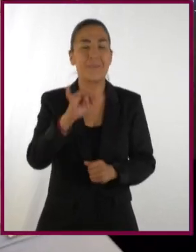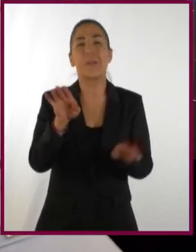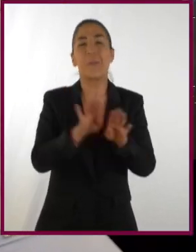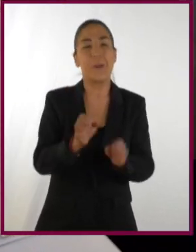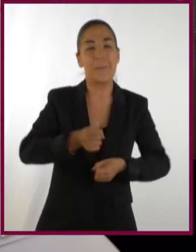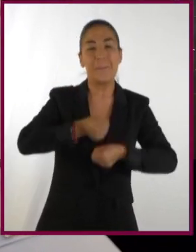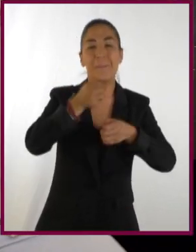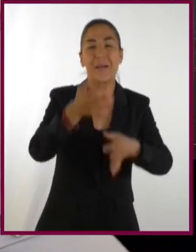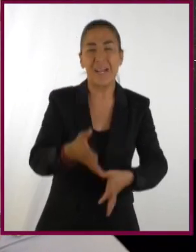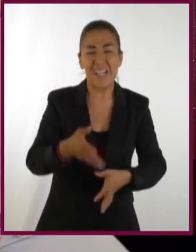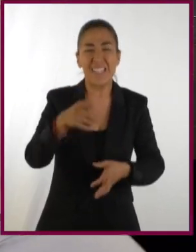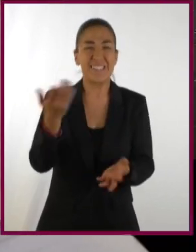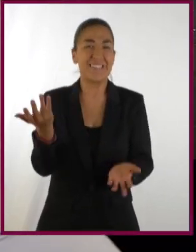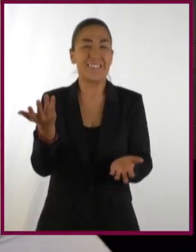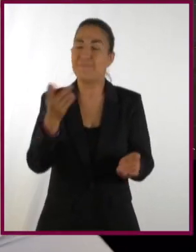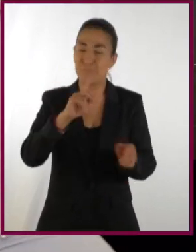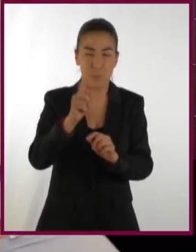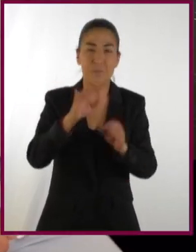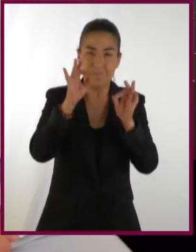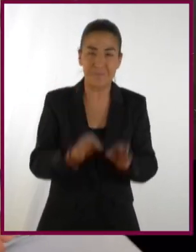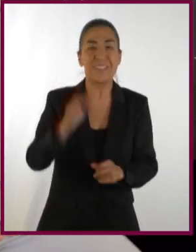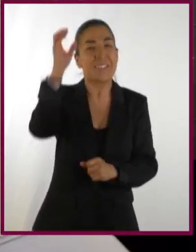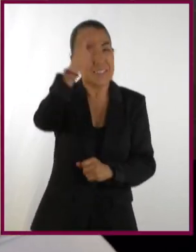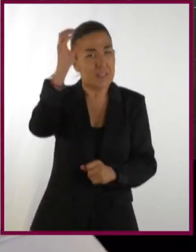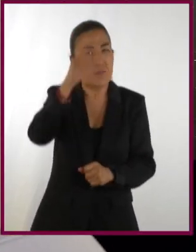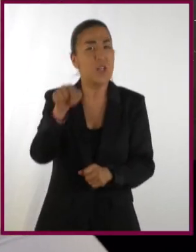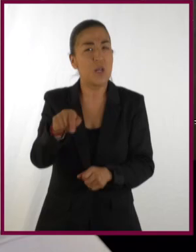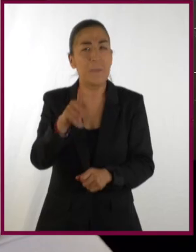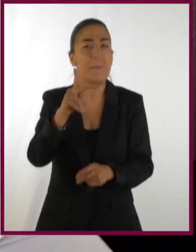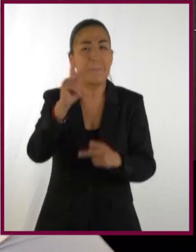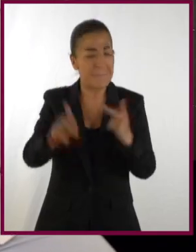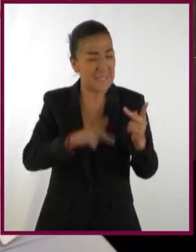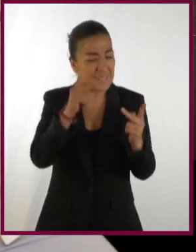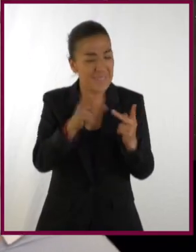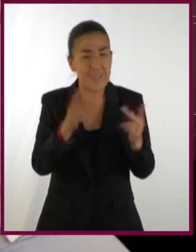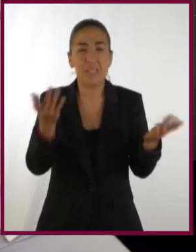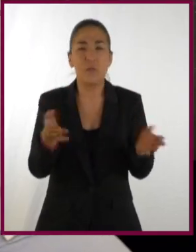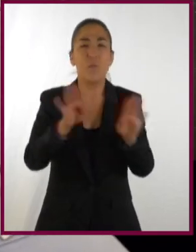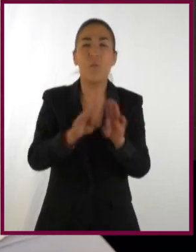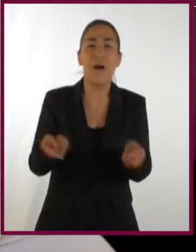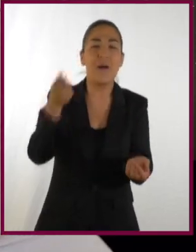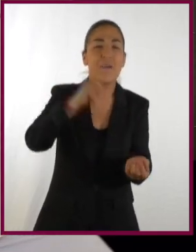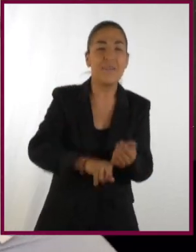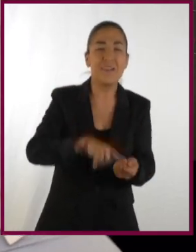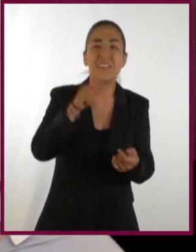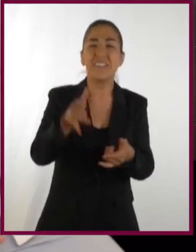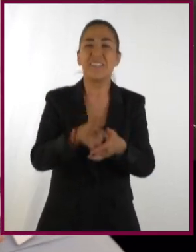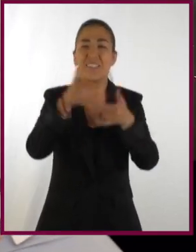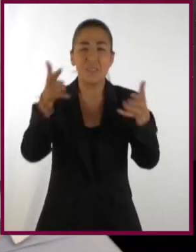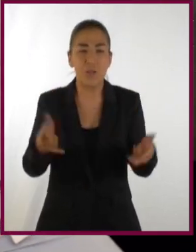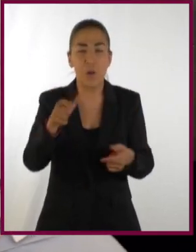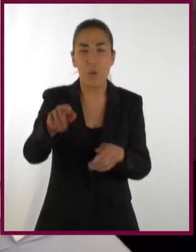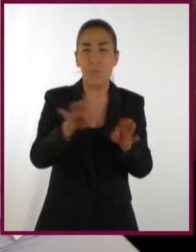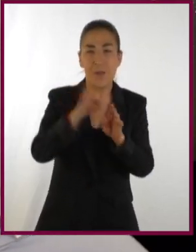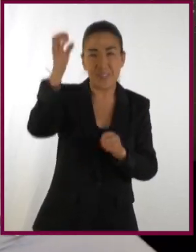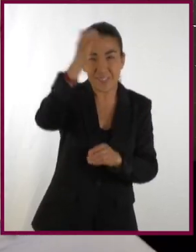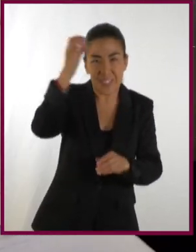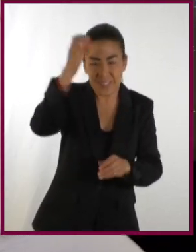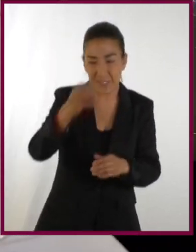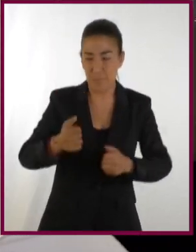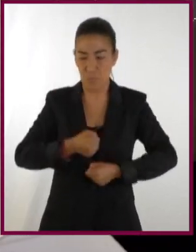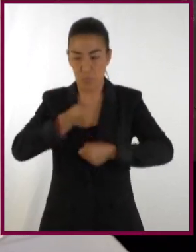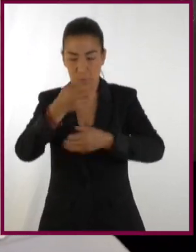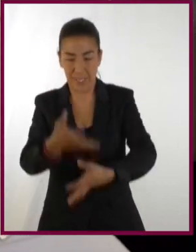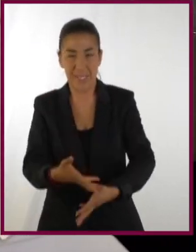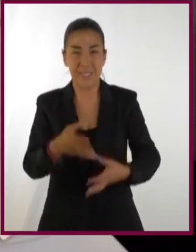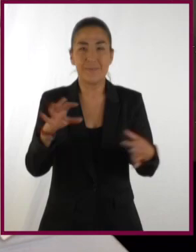estoy de acuerdo. Creo que lo pensé de una manera más poética que científica, pero pero bueno, ya no sé, porque a lo largo de la historia de la ciencia se ha pensado